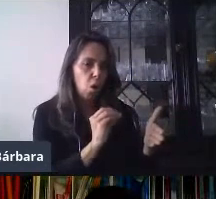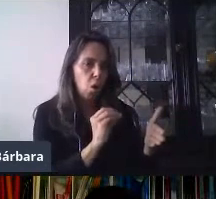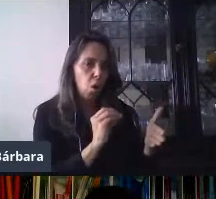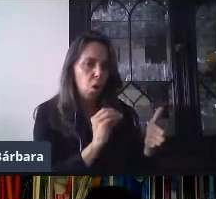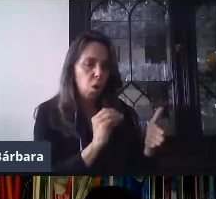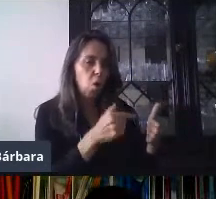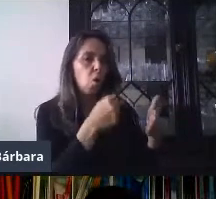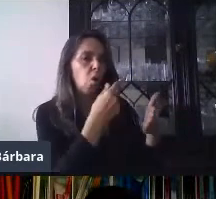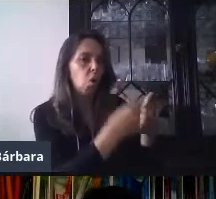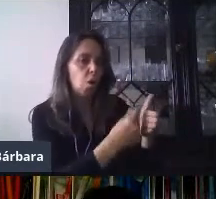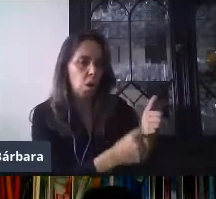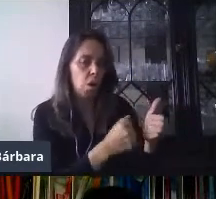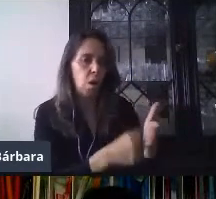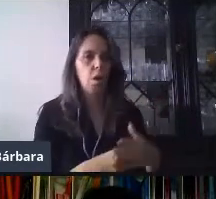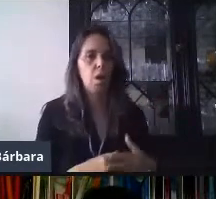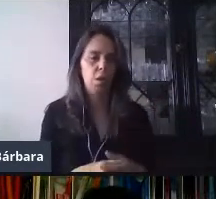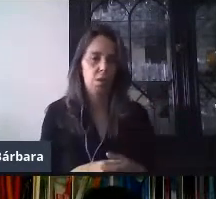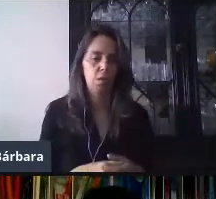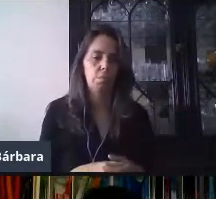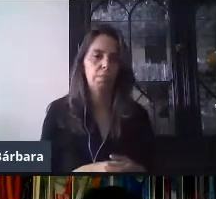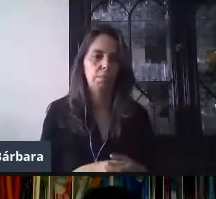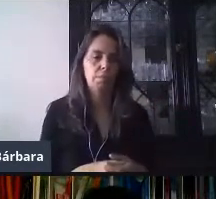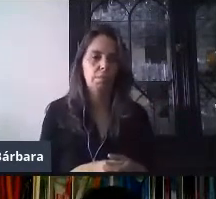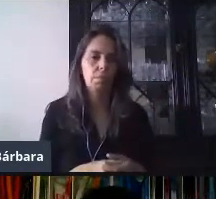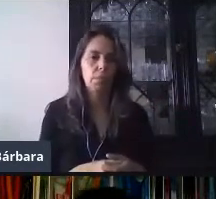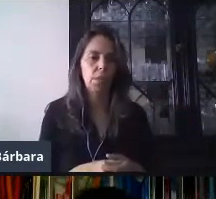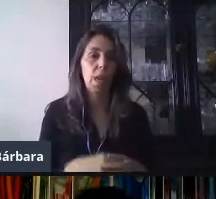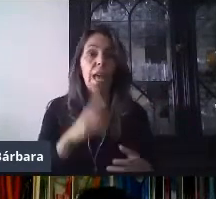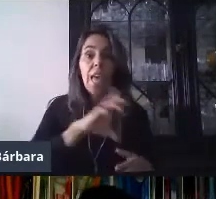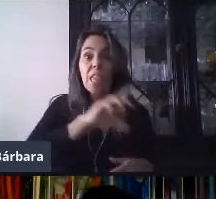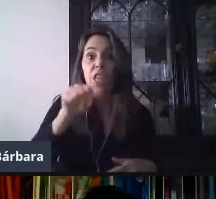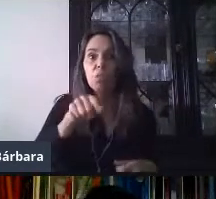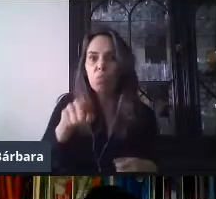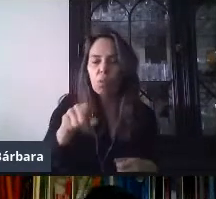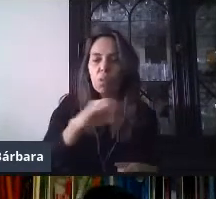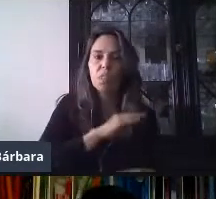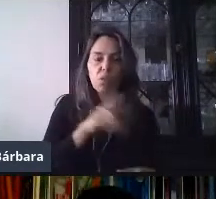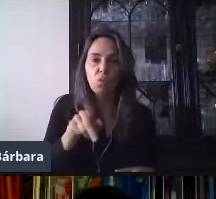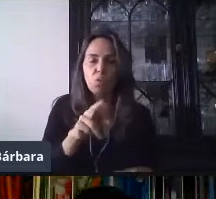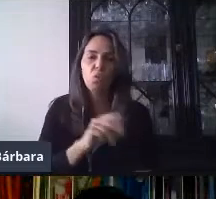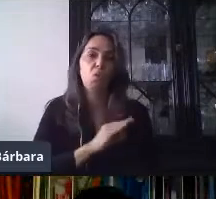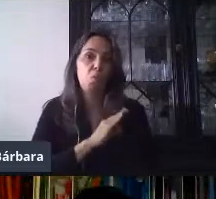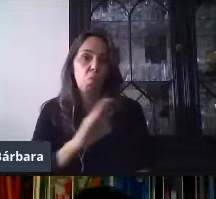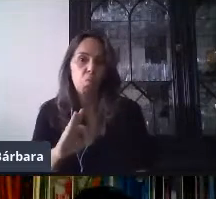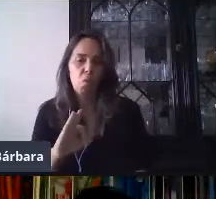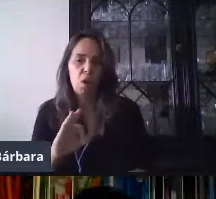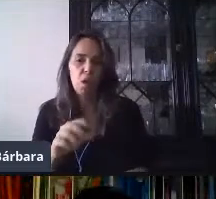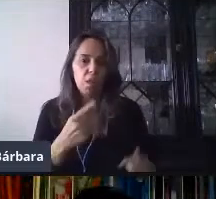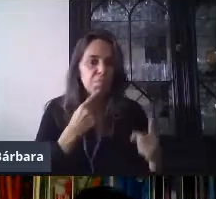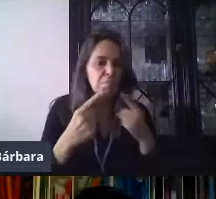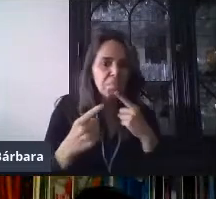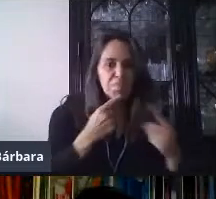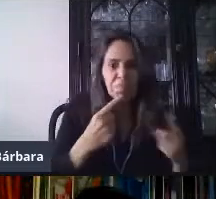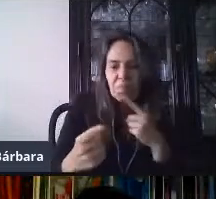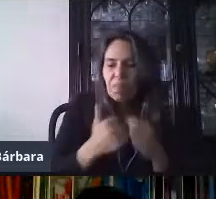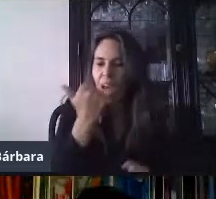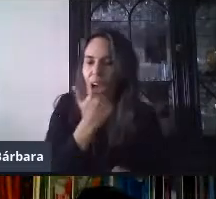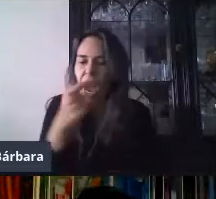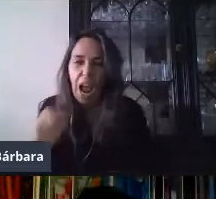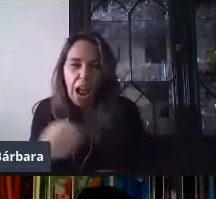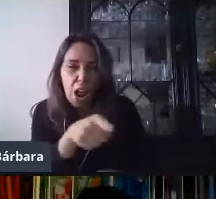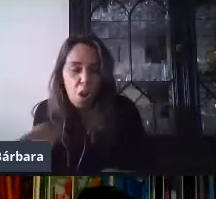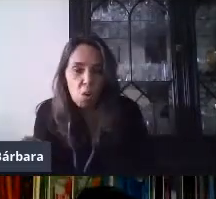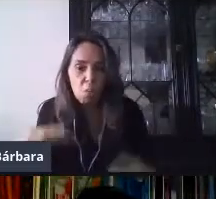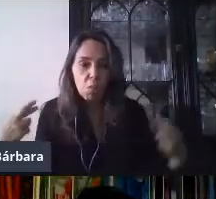Va a ser de apoyo para generar un debate sobre un tema. Y de esta forma podemos impulsar el pensamiento crítico